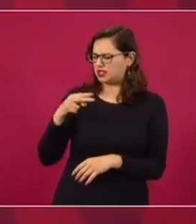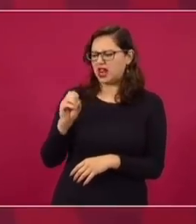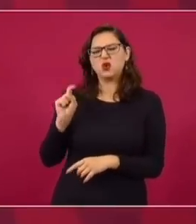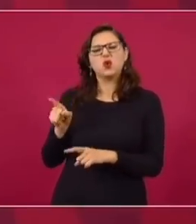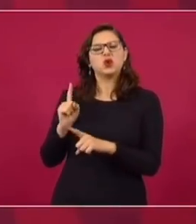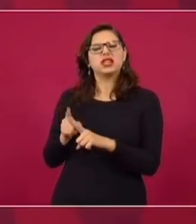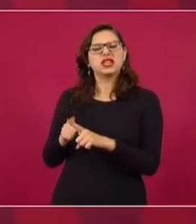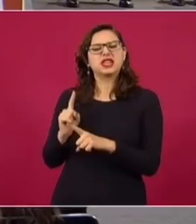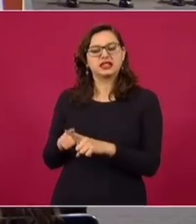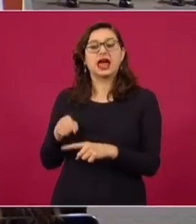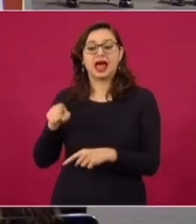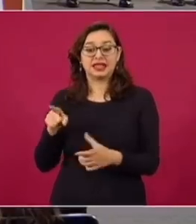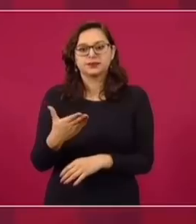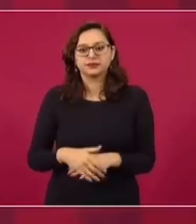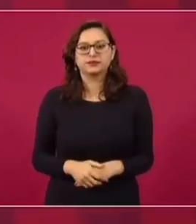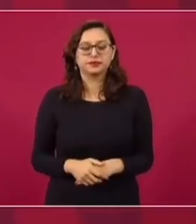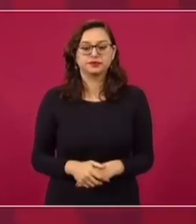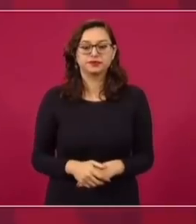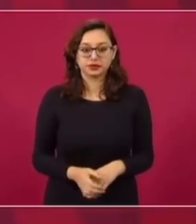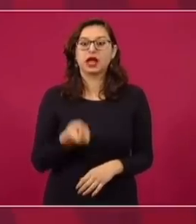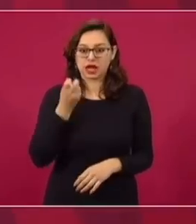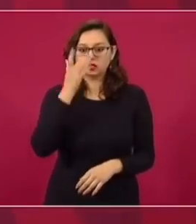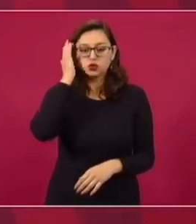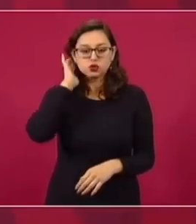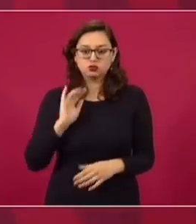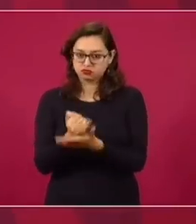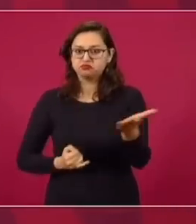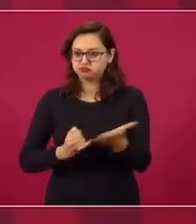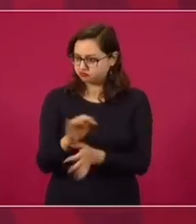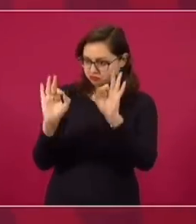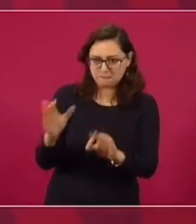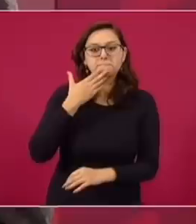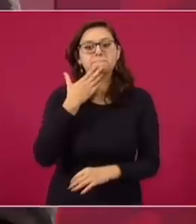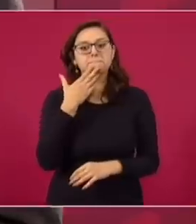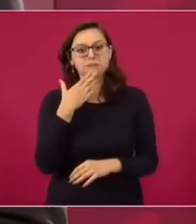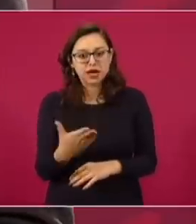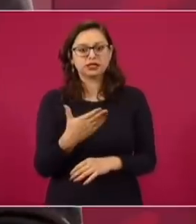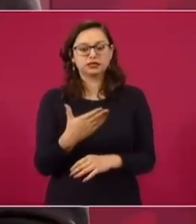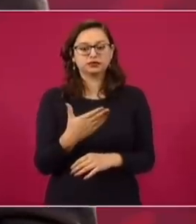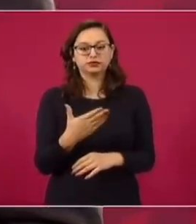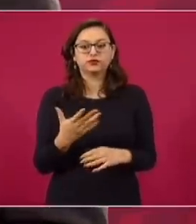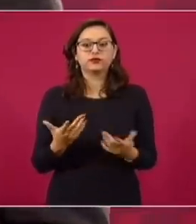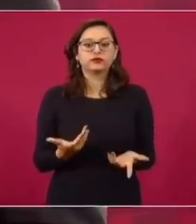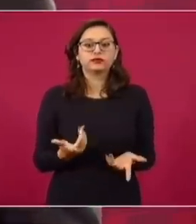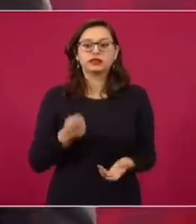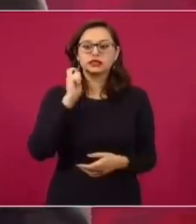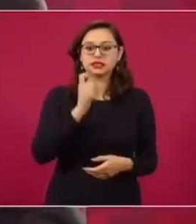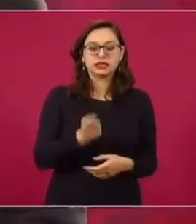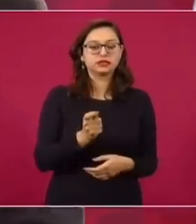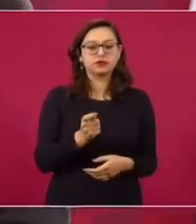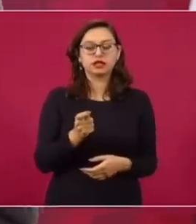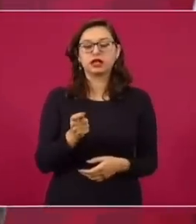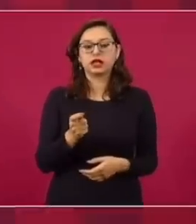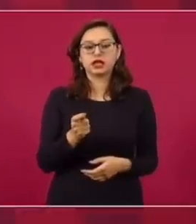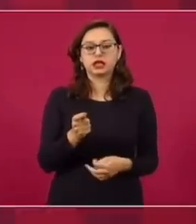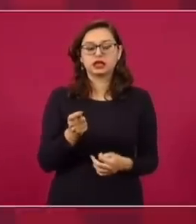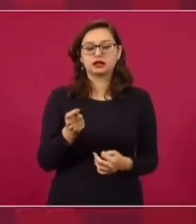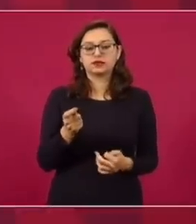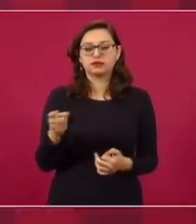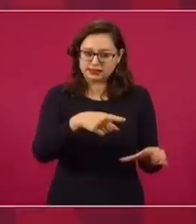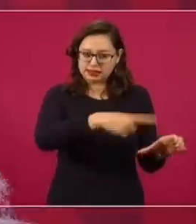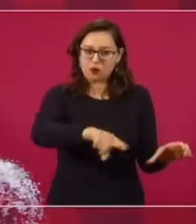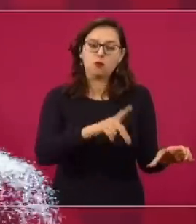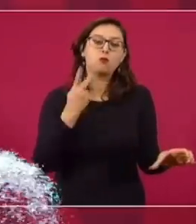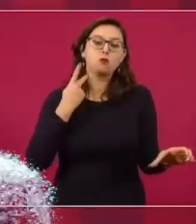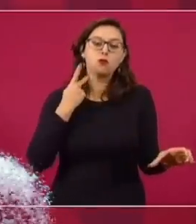o uno de los dirigentes del grupo Frena. Están bien definidos. O sea, no son de los de la política